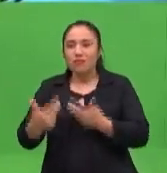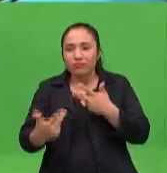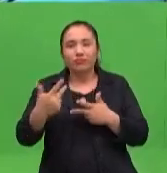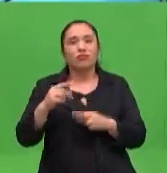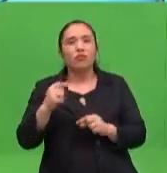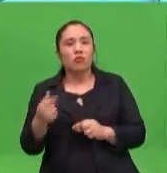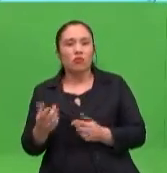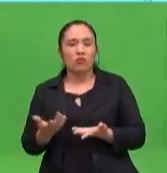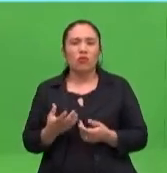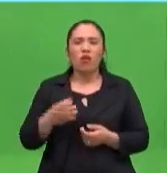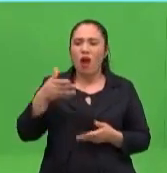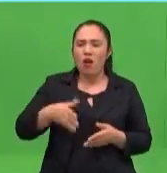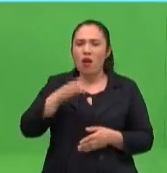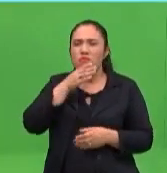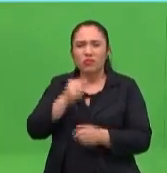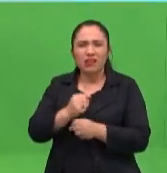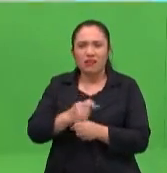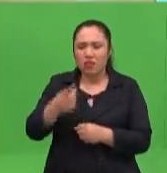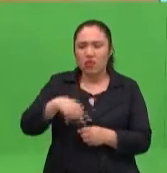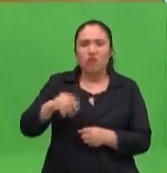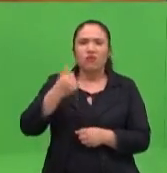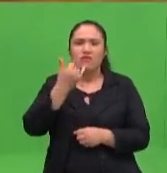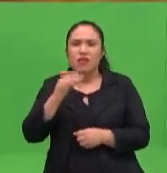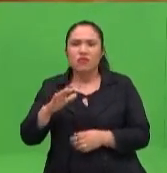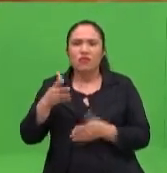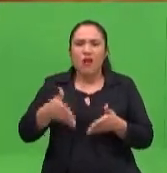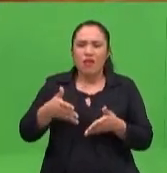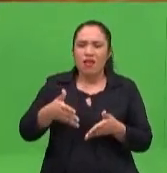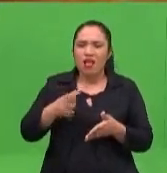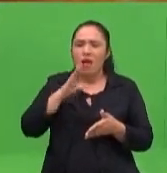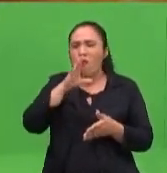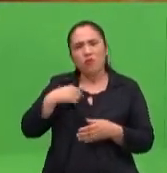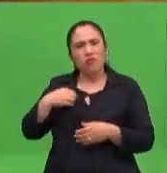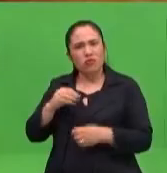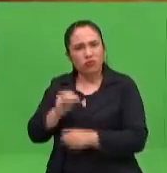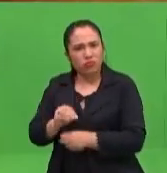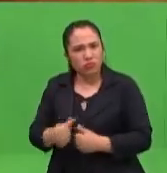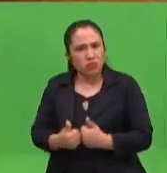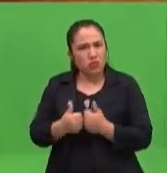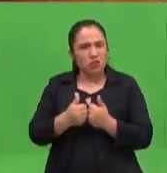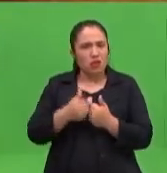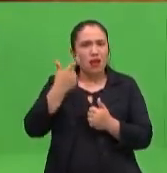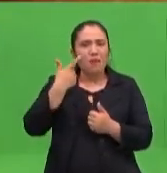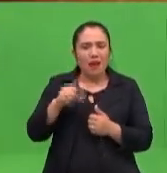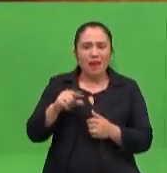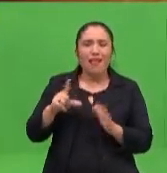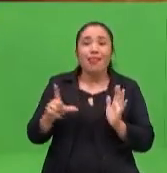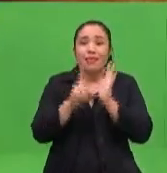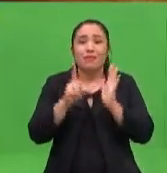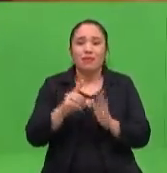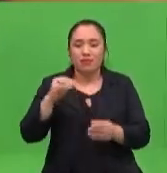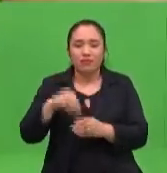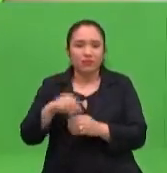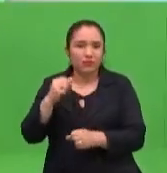también con los pequeños para que no sea muy agresivo el uso de una tecnología que no tiene límites y los límites son los padres en